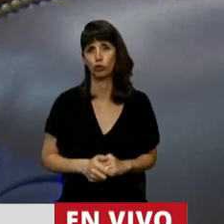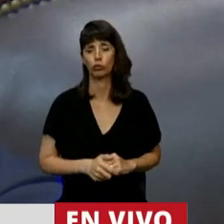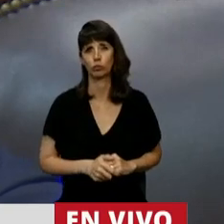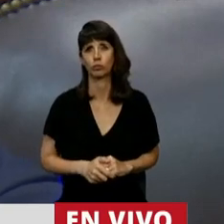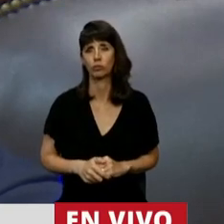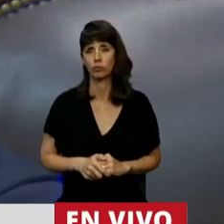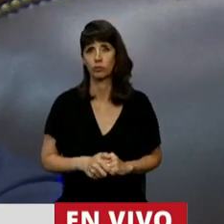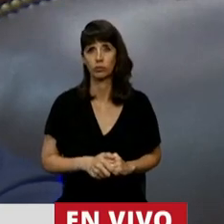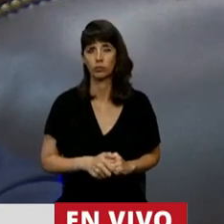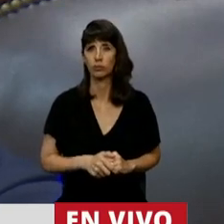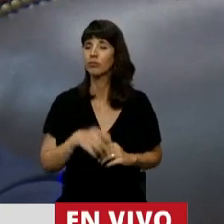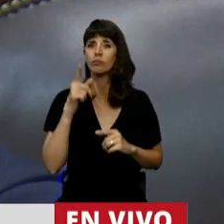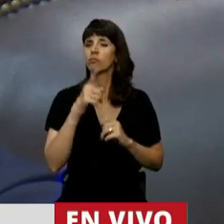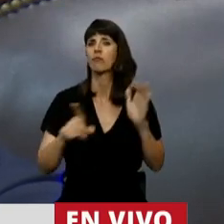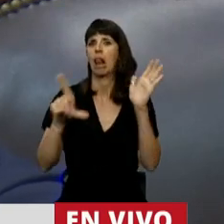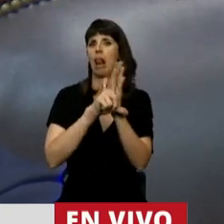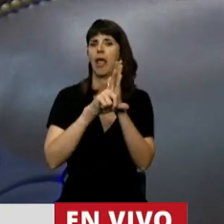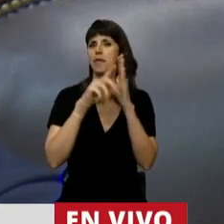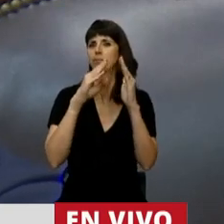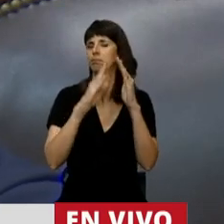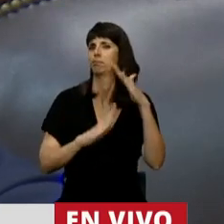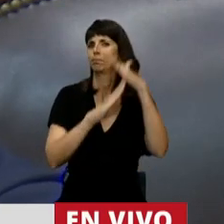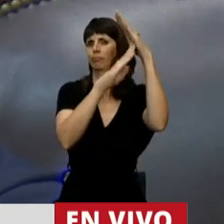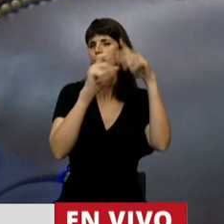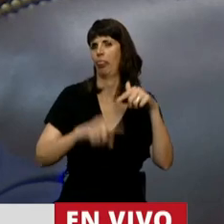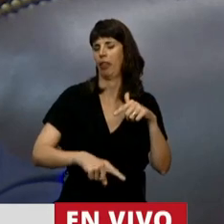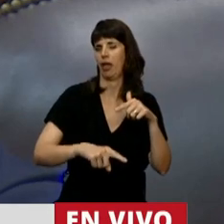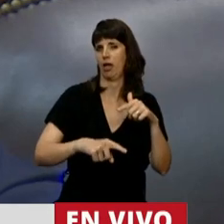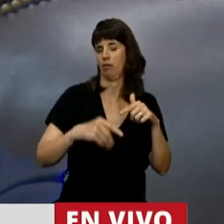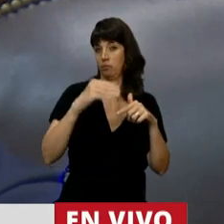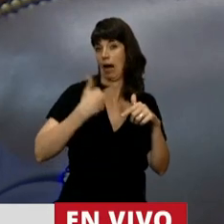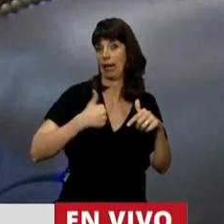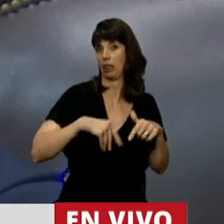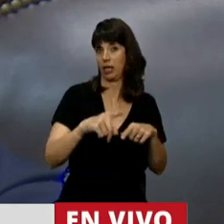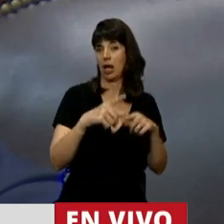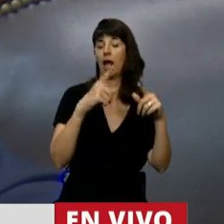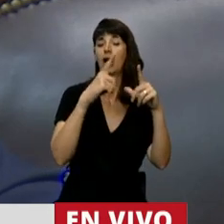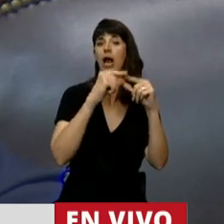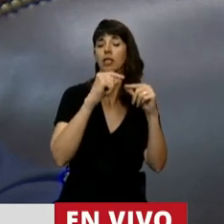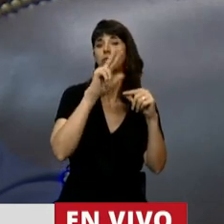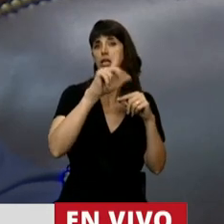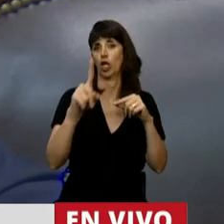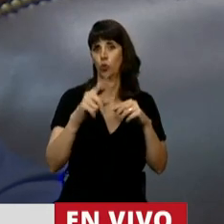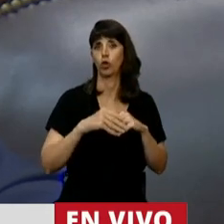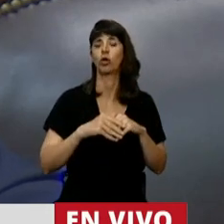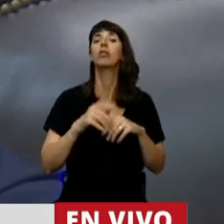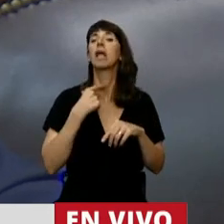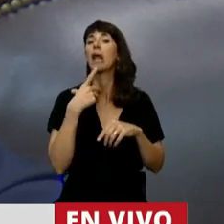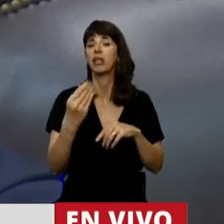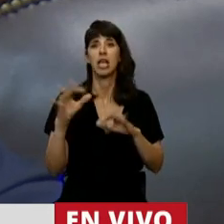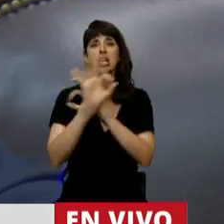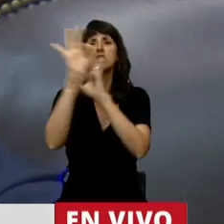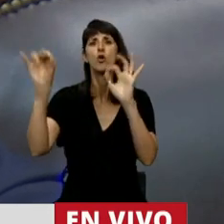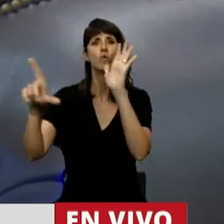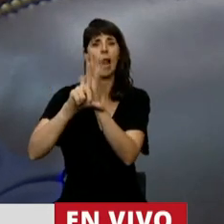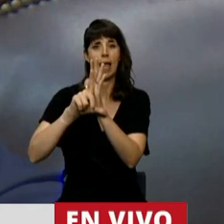son ley suprema de la Nación. Artículos 31. Por lo que ninguna ley nacional o